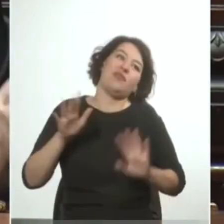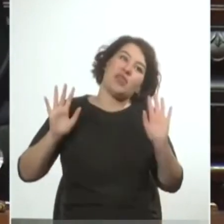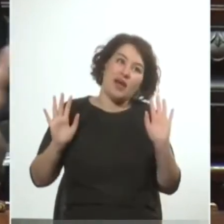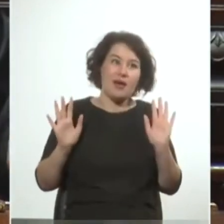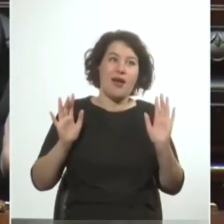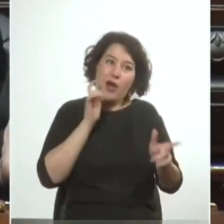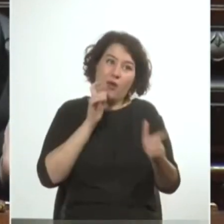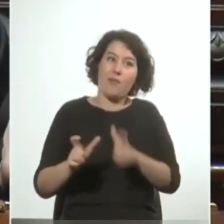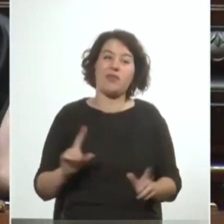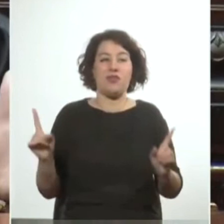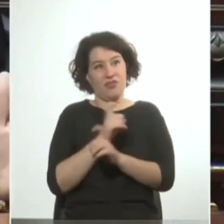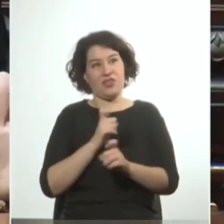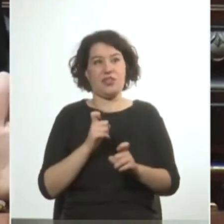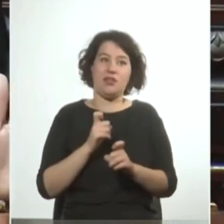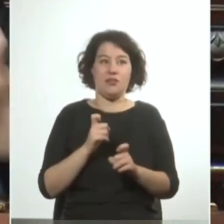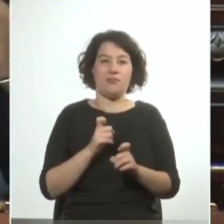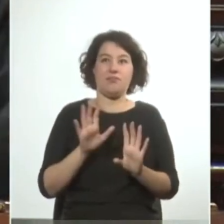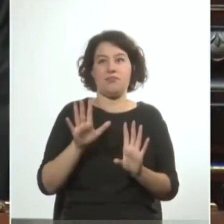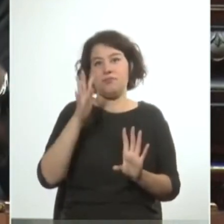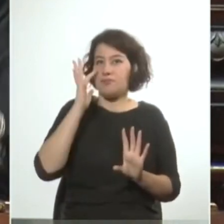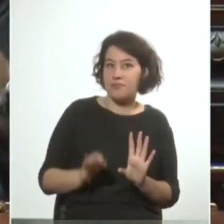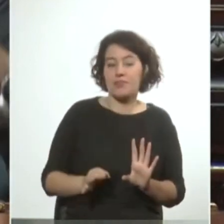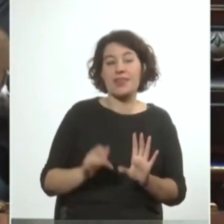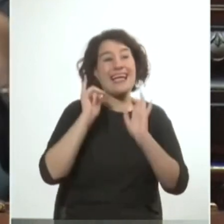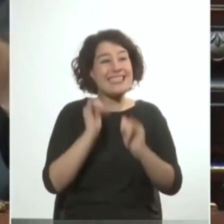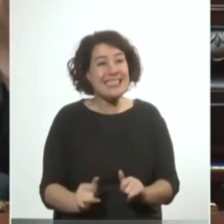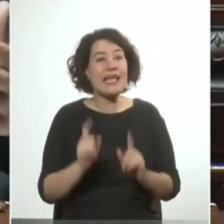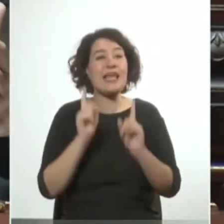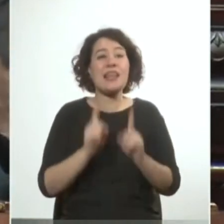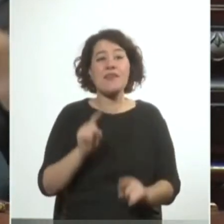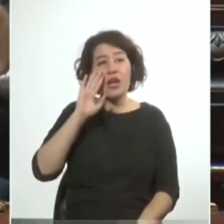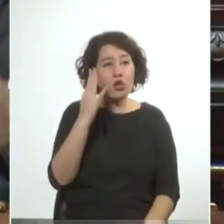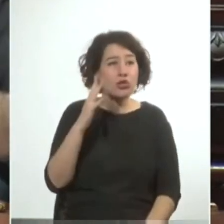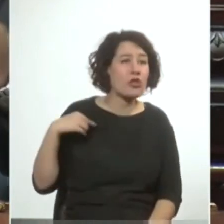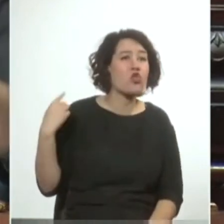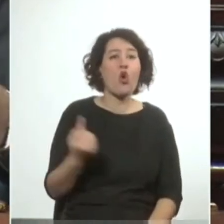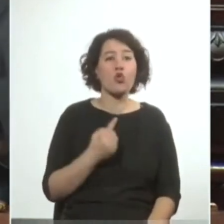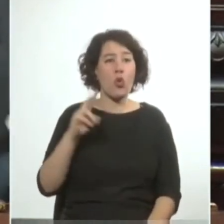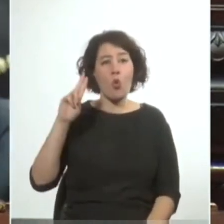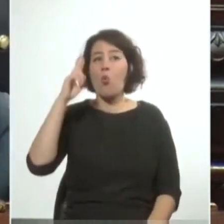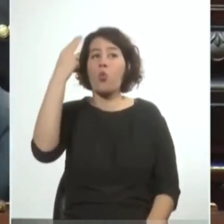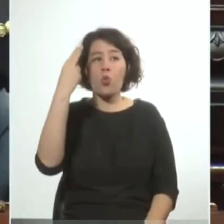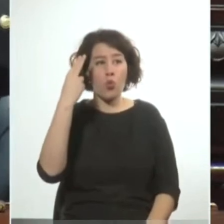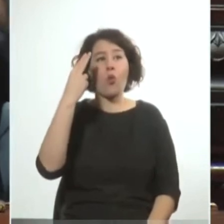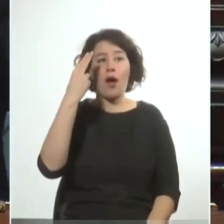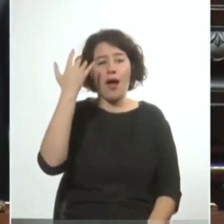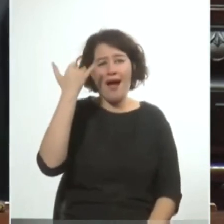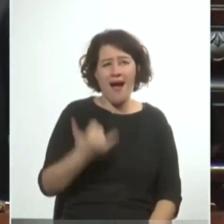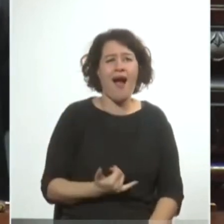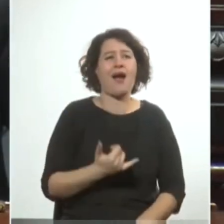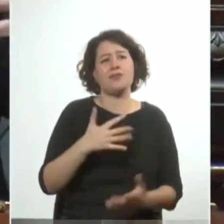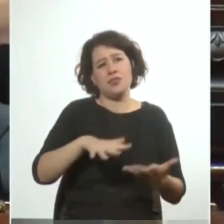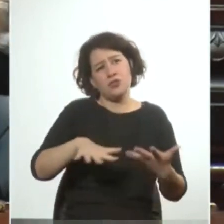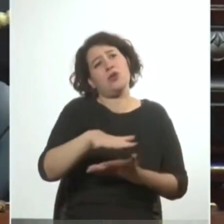que es un argumento que es difícil de sostener lo que sí debemos de reconocer todos es que el uruguay vivió por una sinfín de